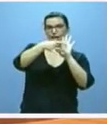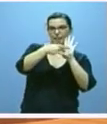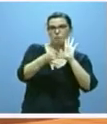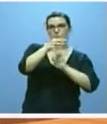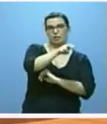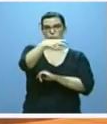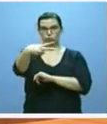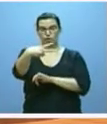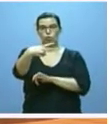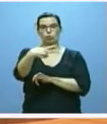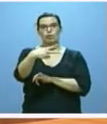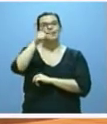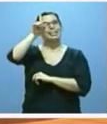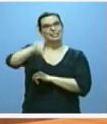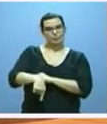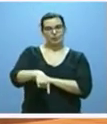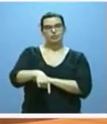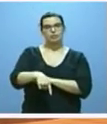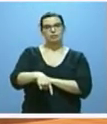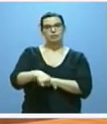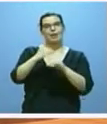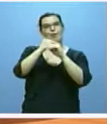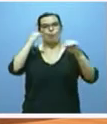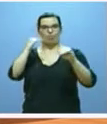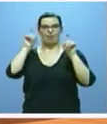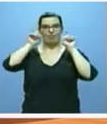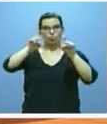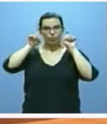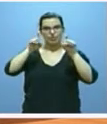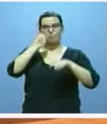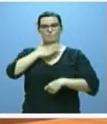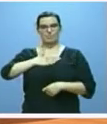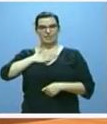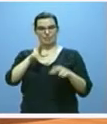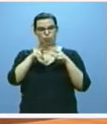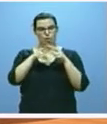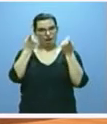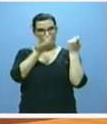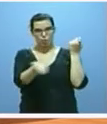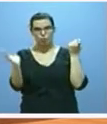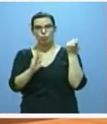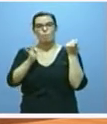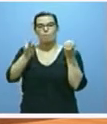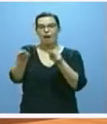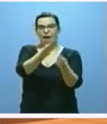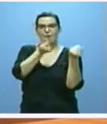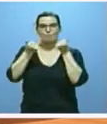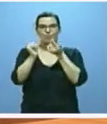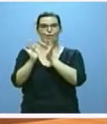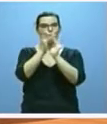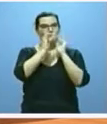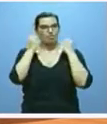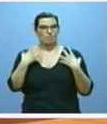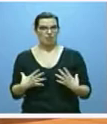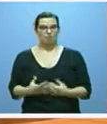España y en la vanguardia también de la equidad educativa, el bienestar social del alumnado y el clima de convivencia en los